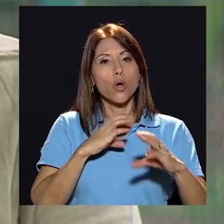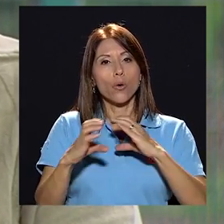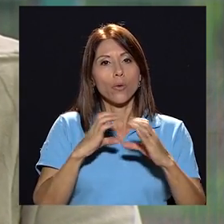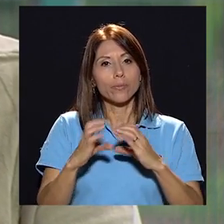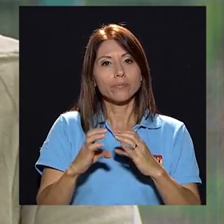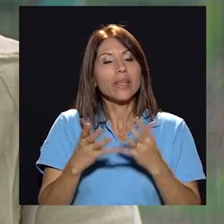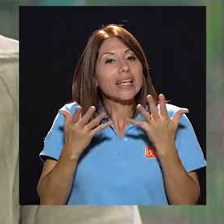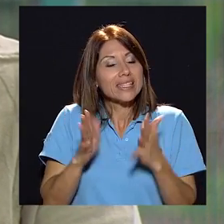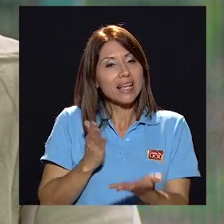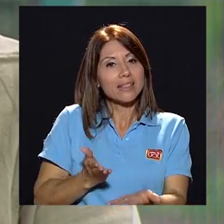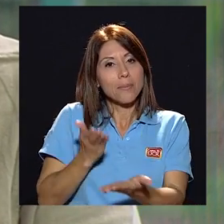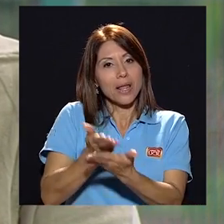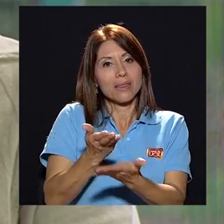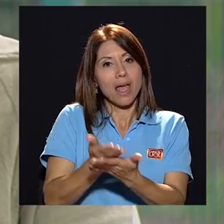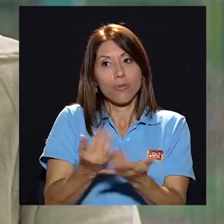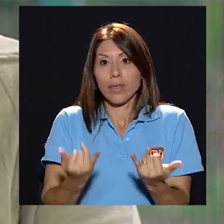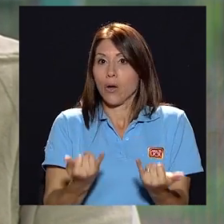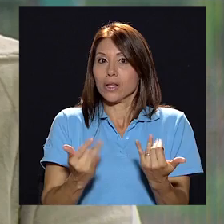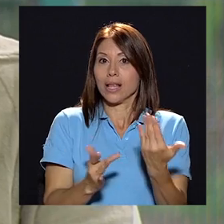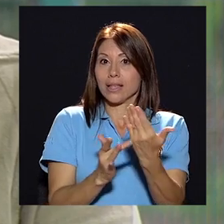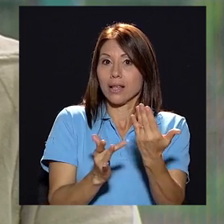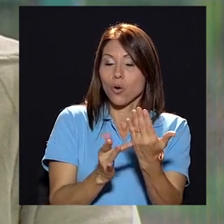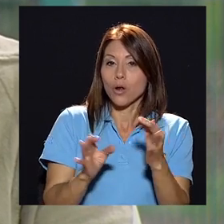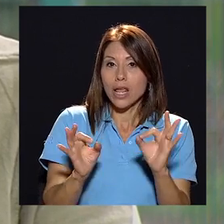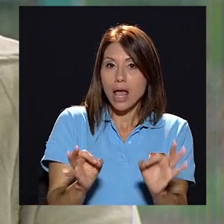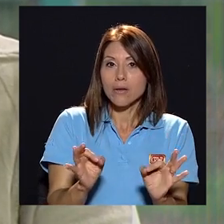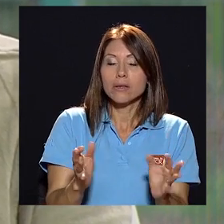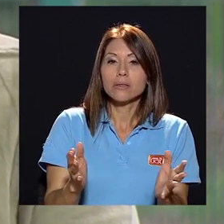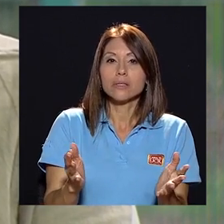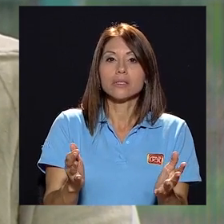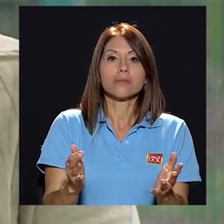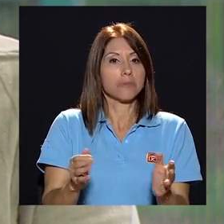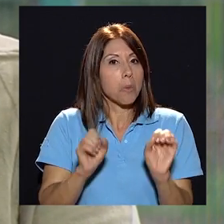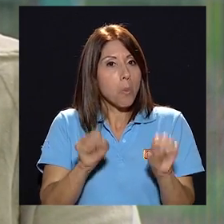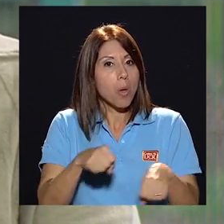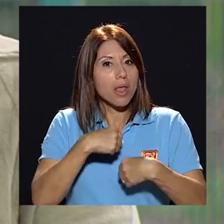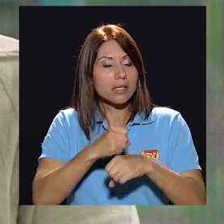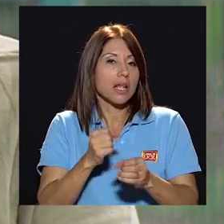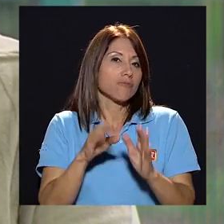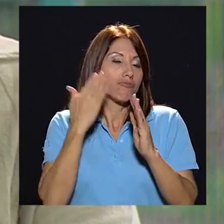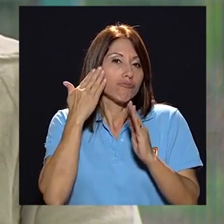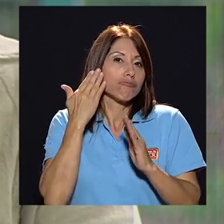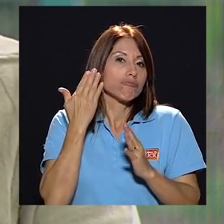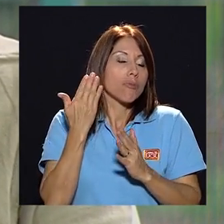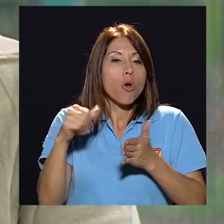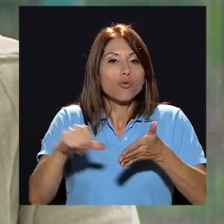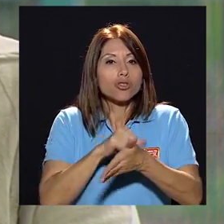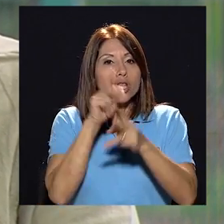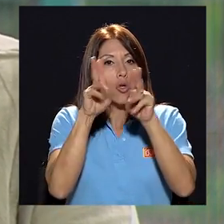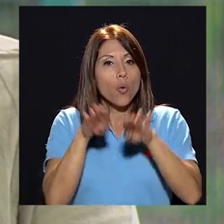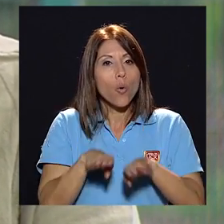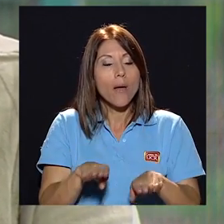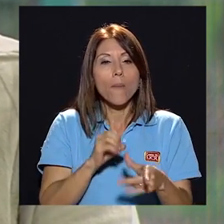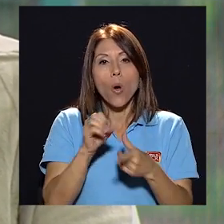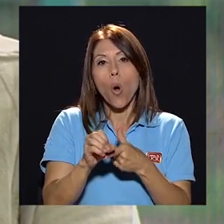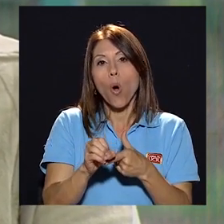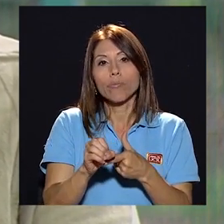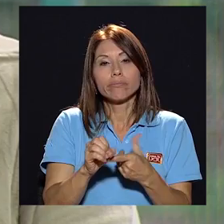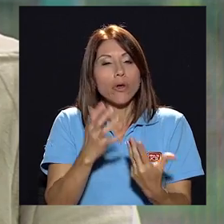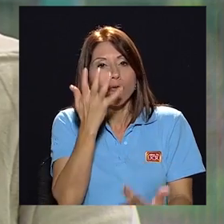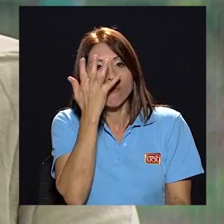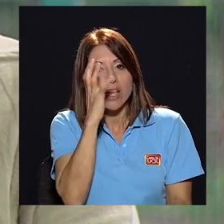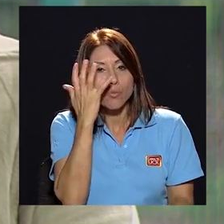y que en el momento actual de tecnología electrónica es factible, ya sea un sitio web o